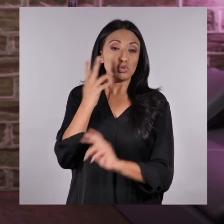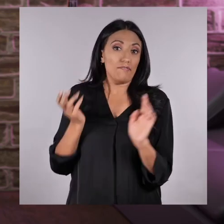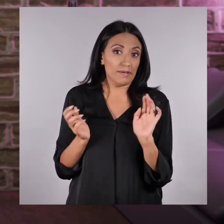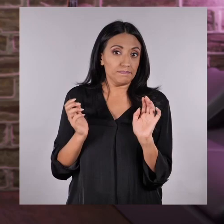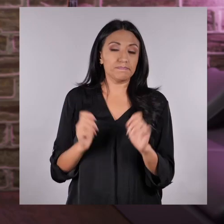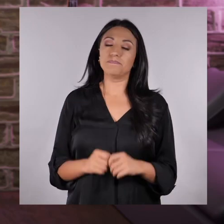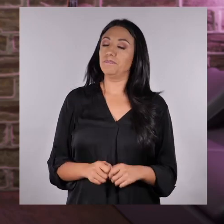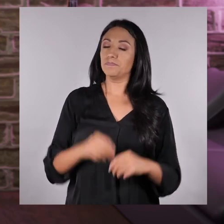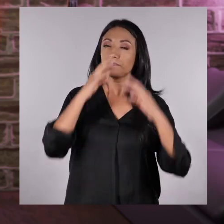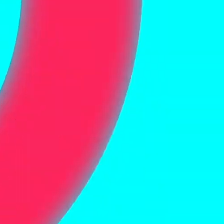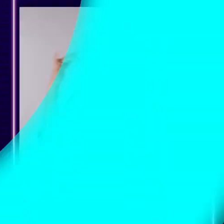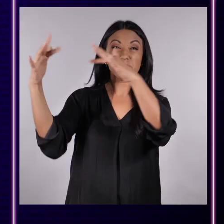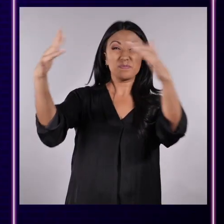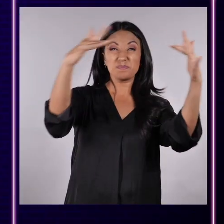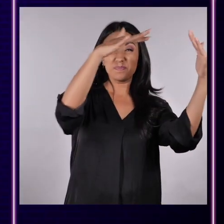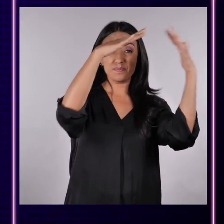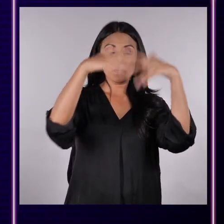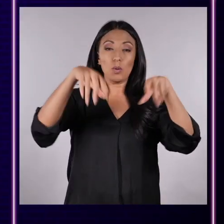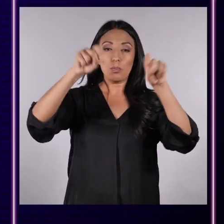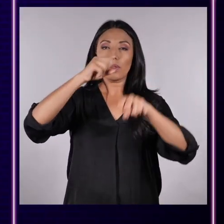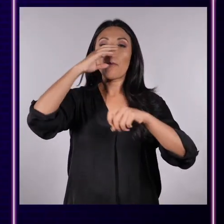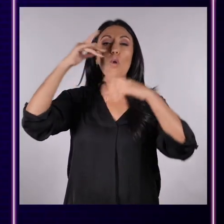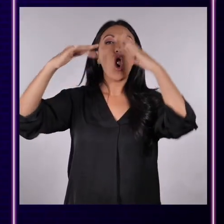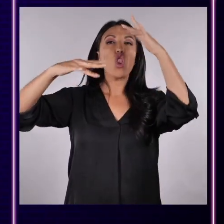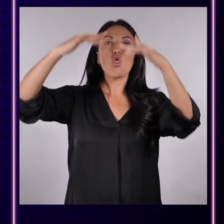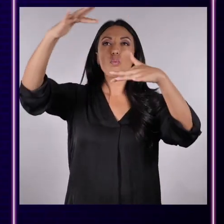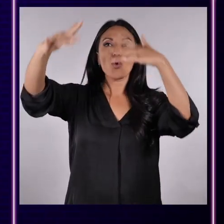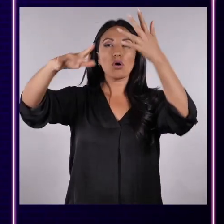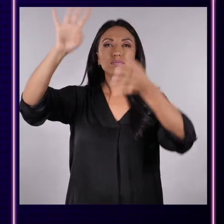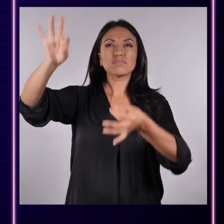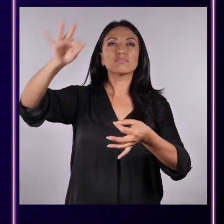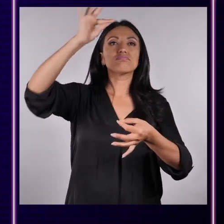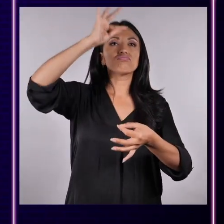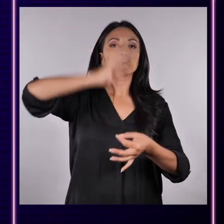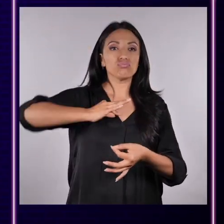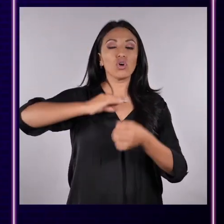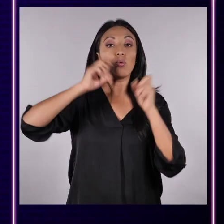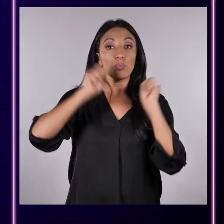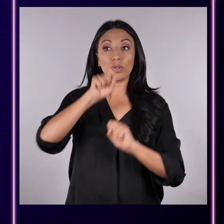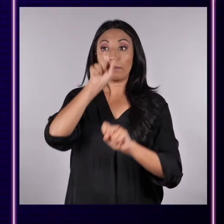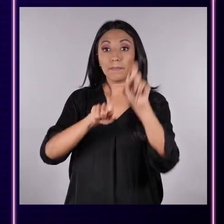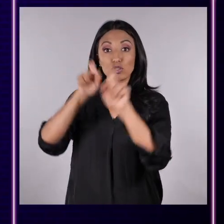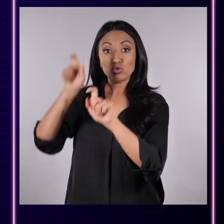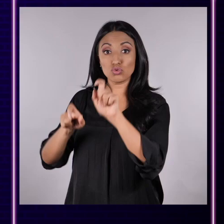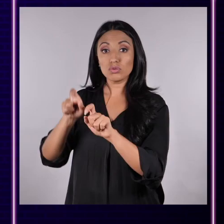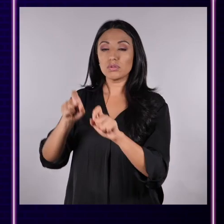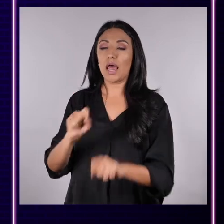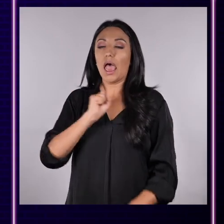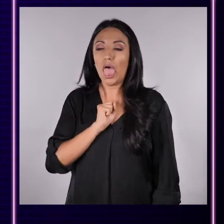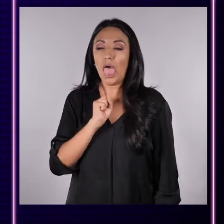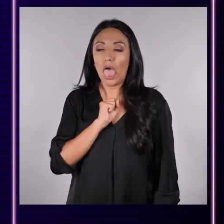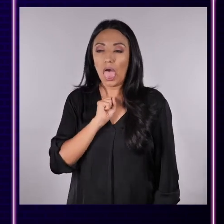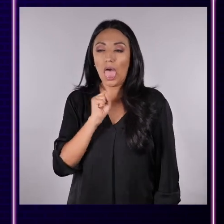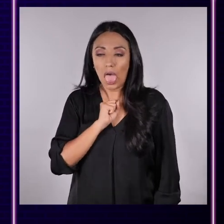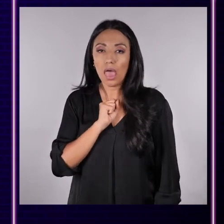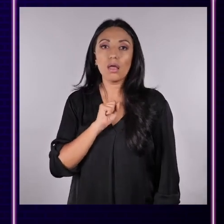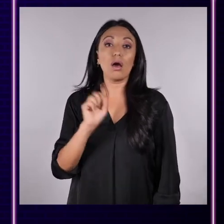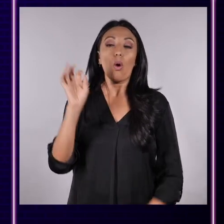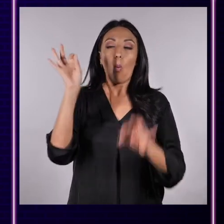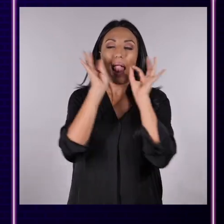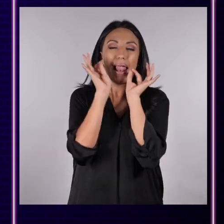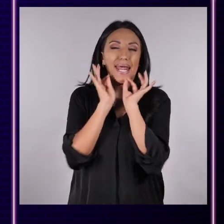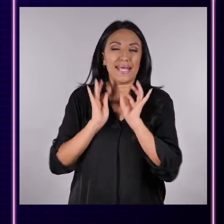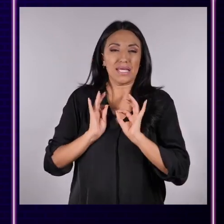ver las consecuencias. El aire también puede llevar polvo, granos de polen y originar, en algunos casos, asma y alergias.